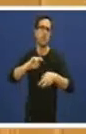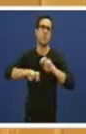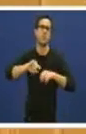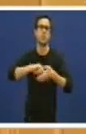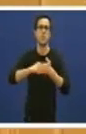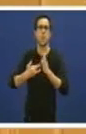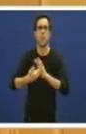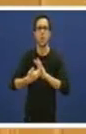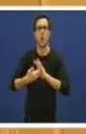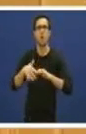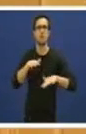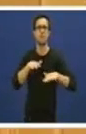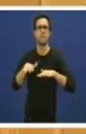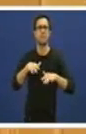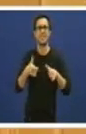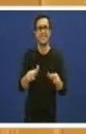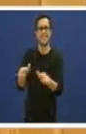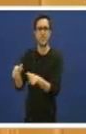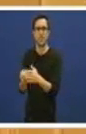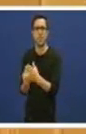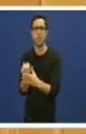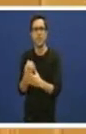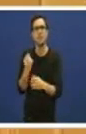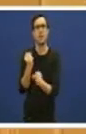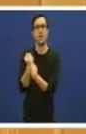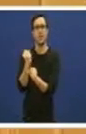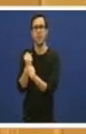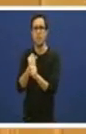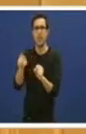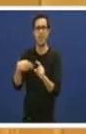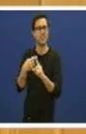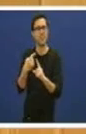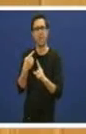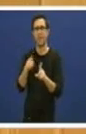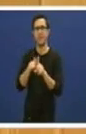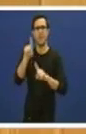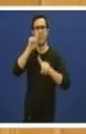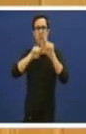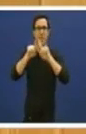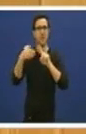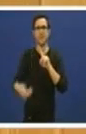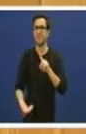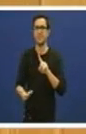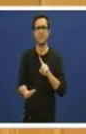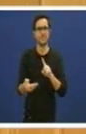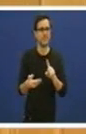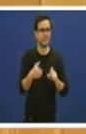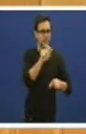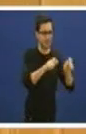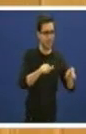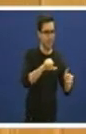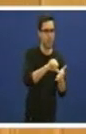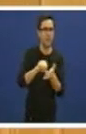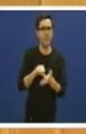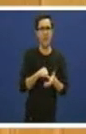do emprego que é a principal preocupación que en estes momentos ten o consunto da cidadanía e